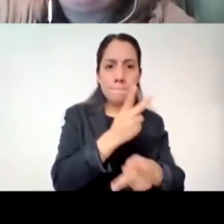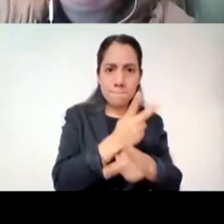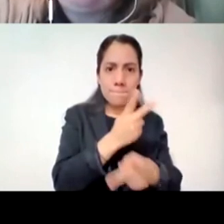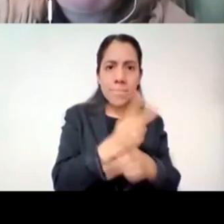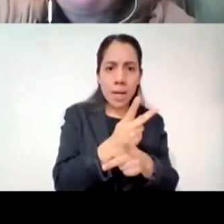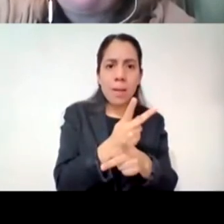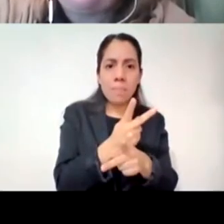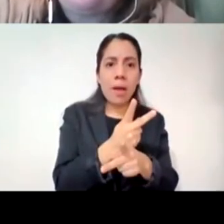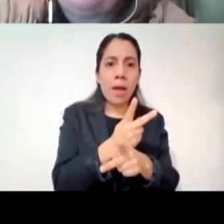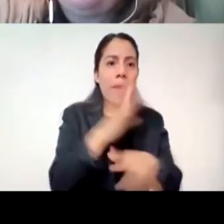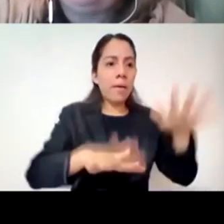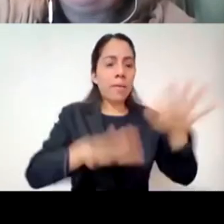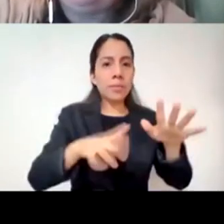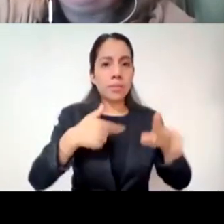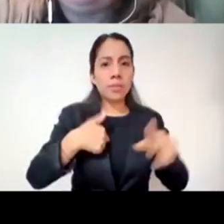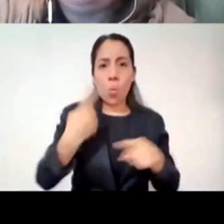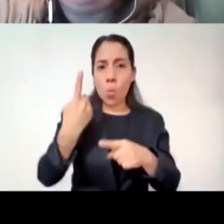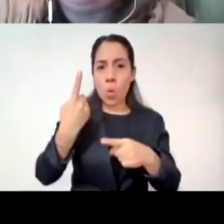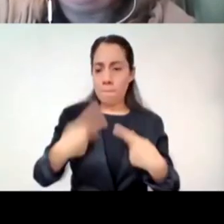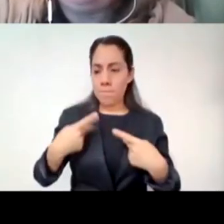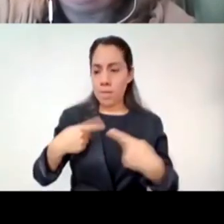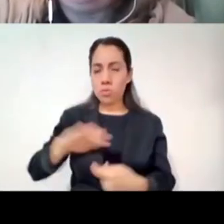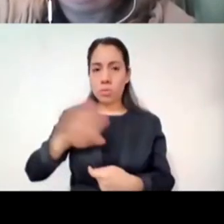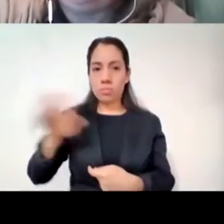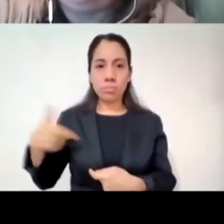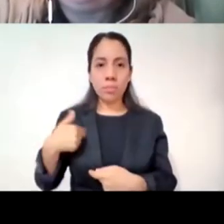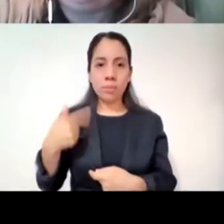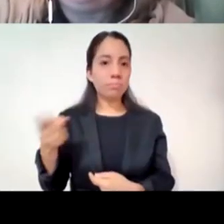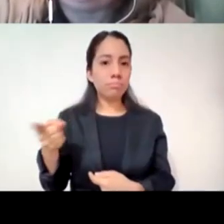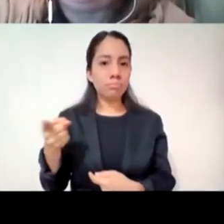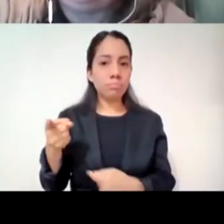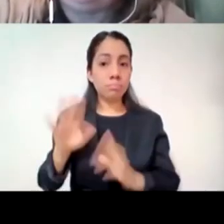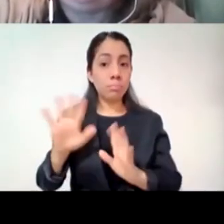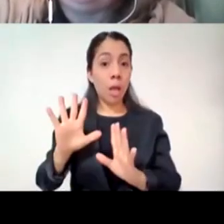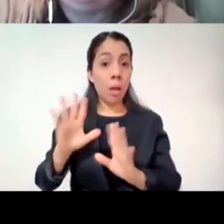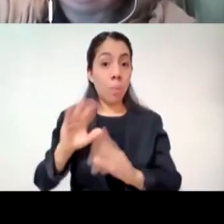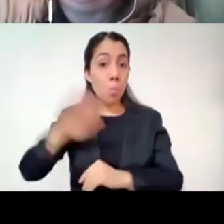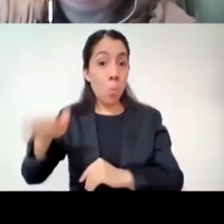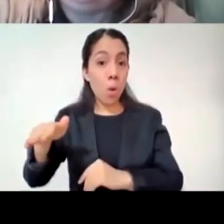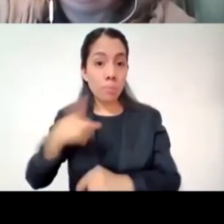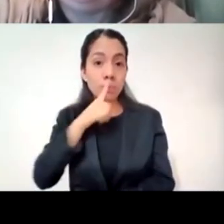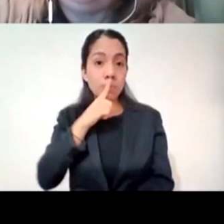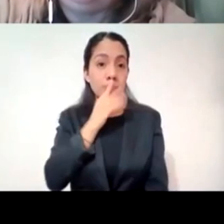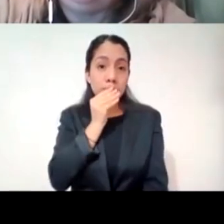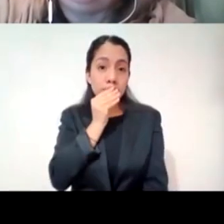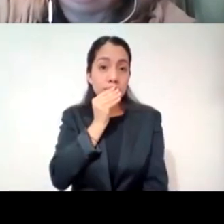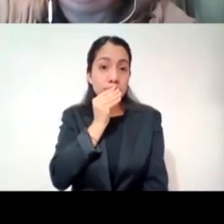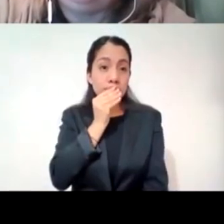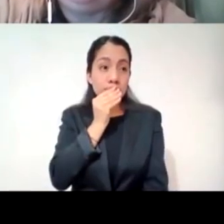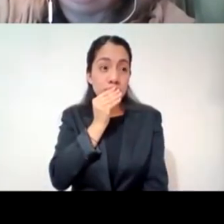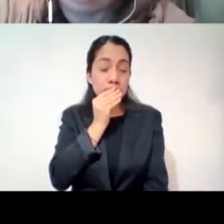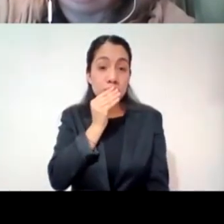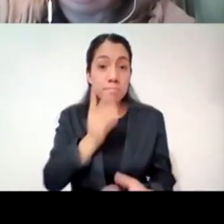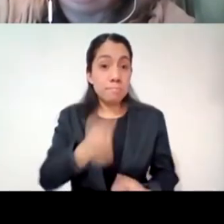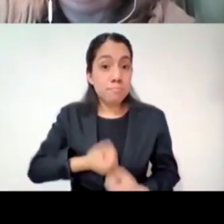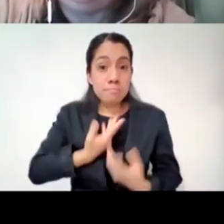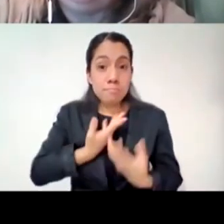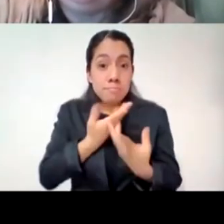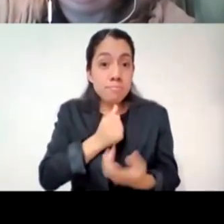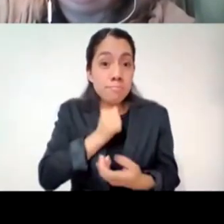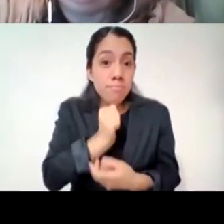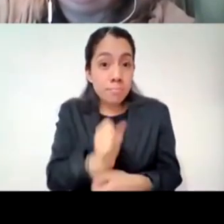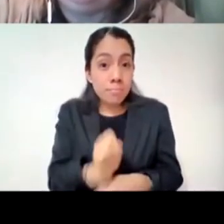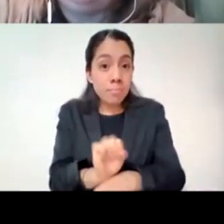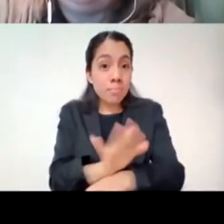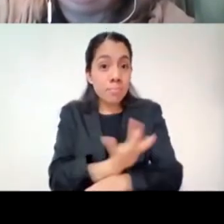educación tanatológica en un tema de prevención porque si algo nos puede dar ahorita el COVID es prevención para que después no sea una